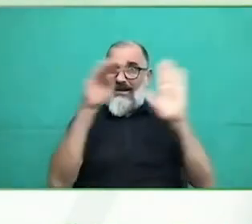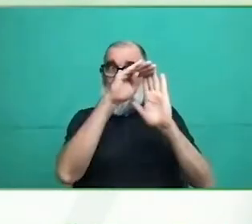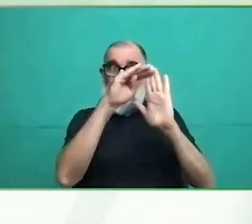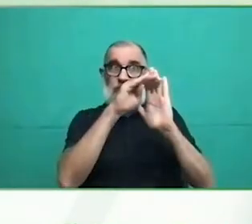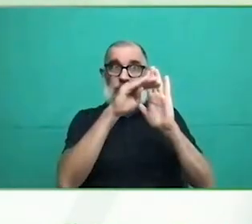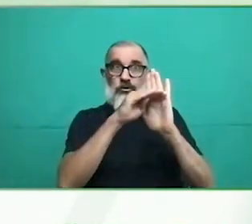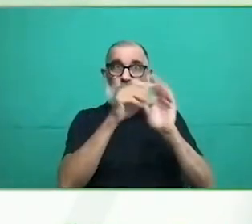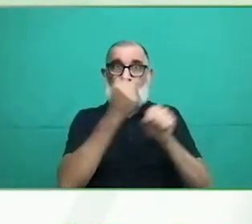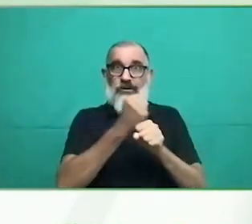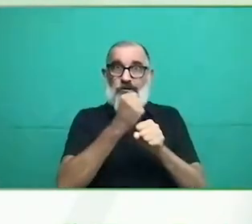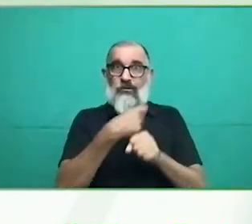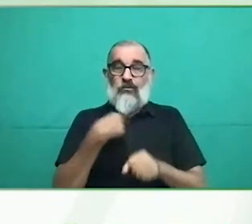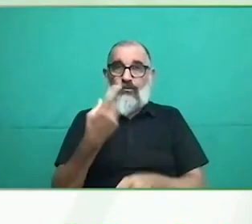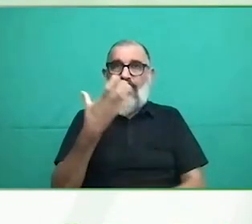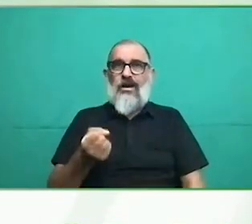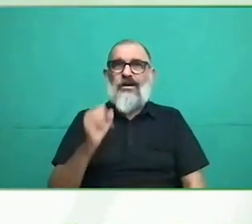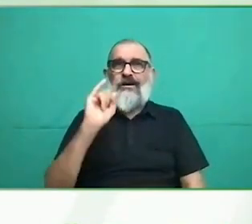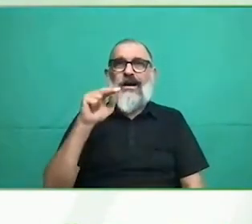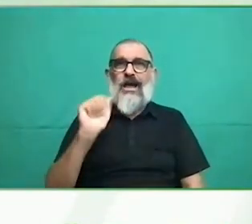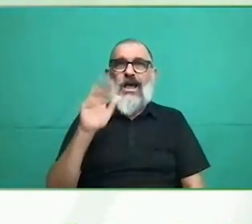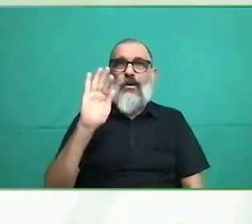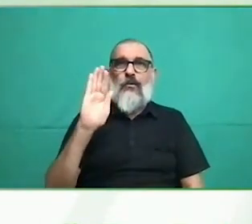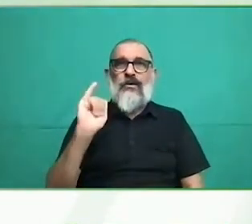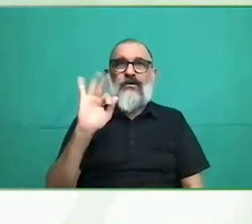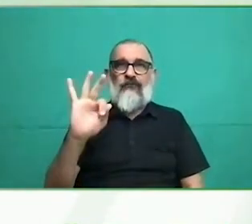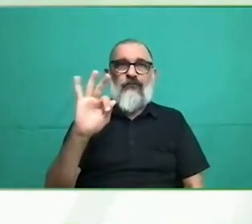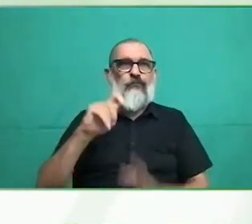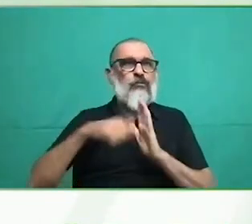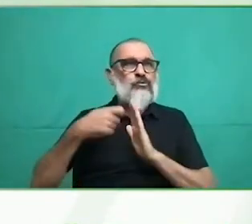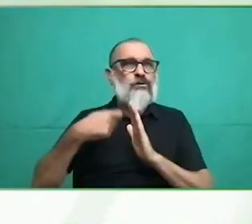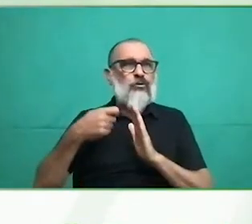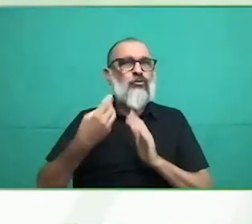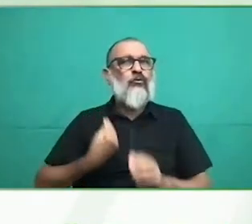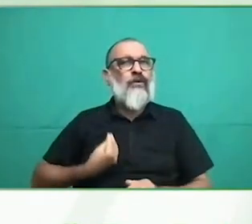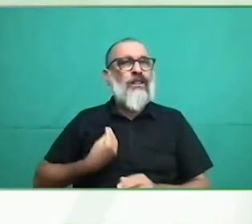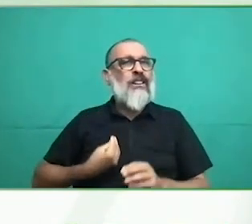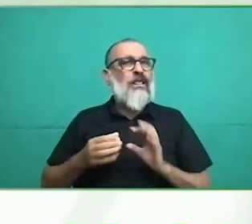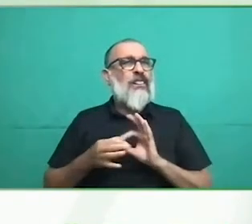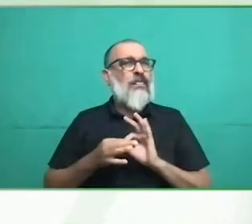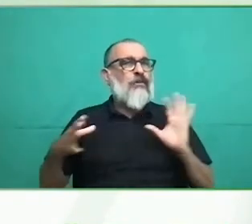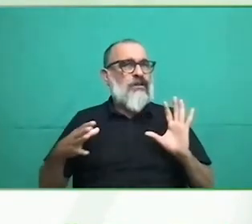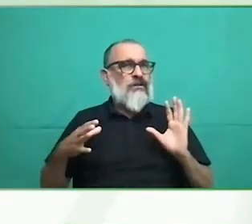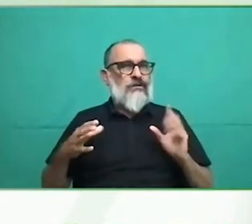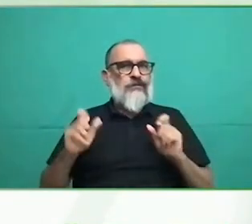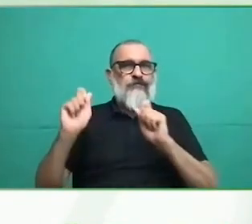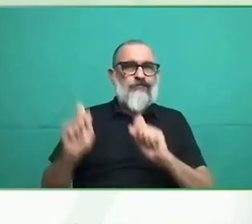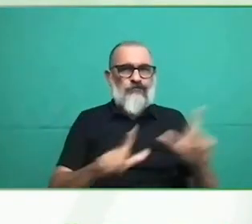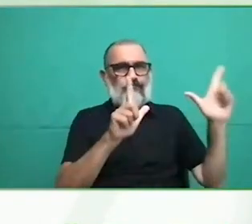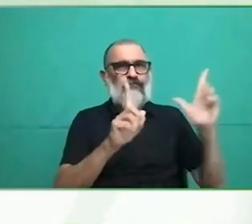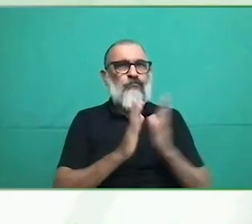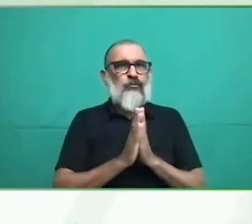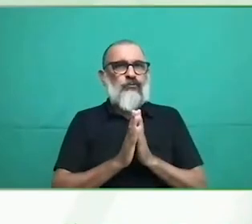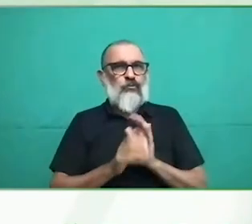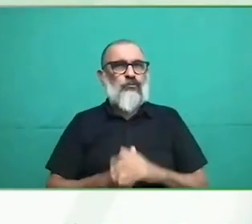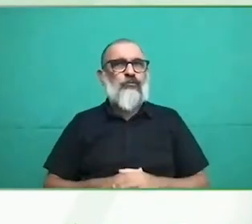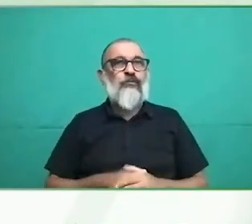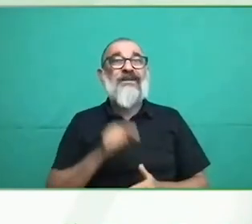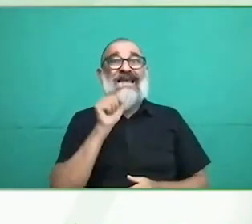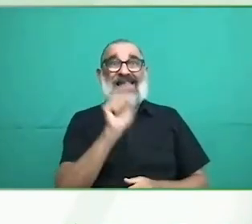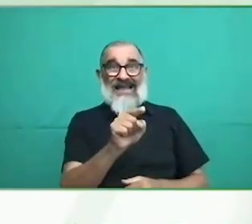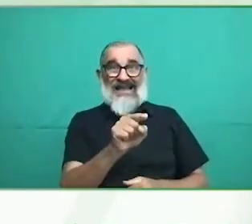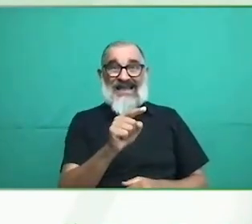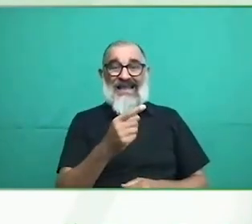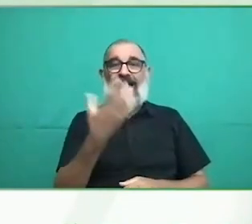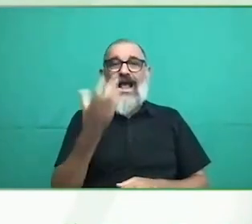332 adultos en estado de desprotección. Y como está, nos corresponde